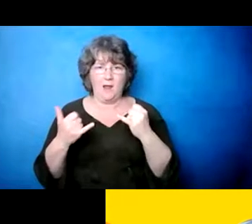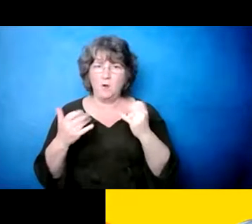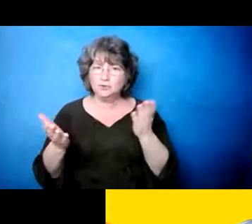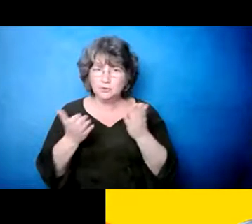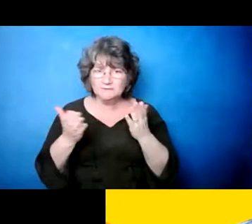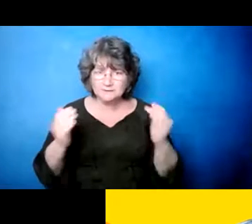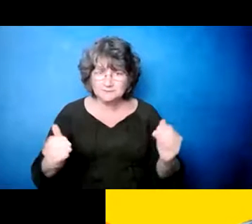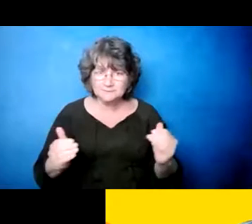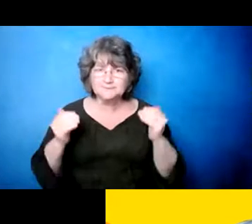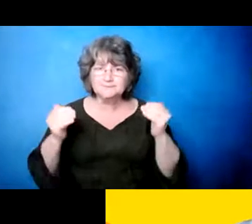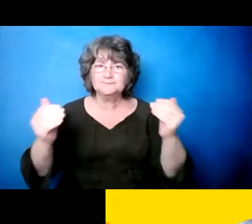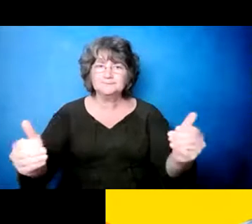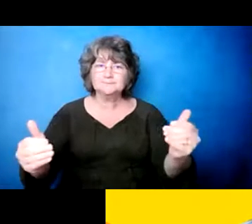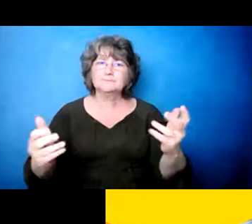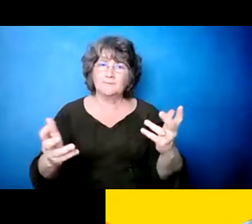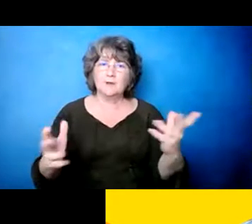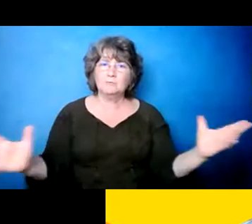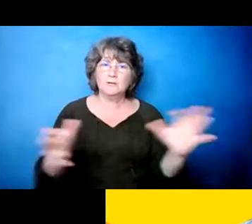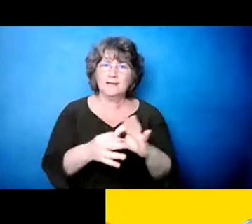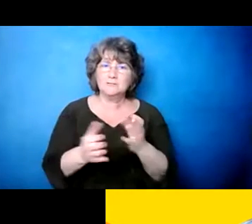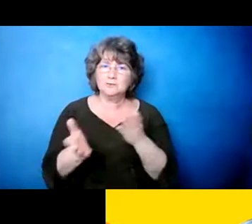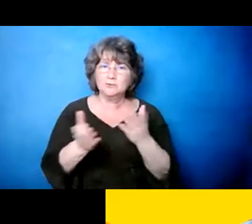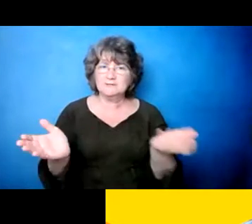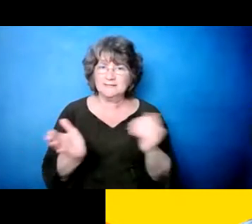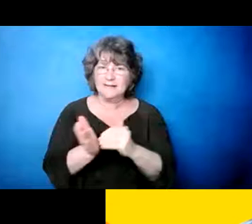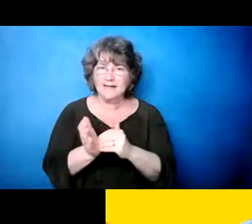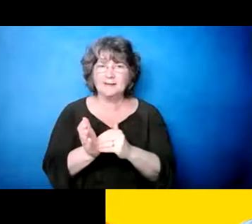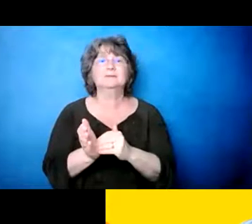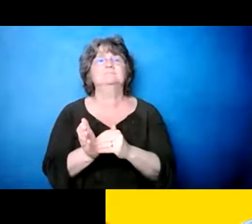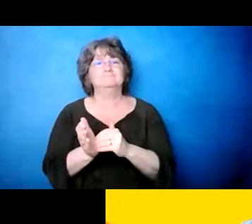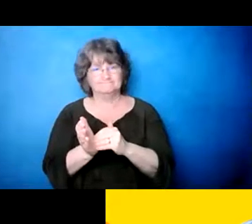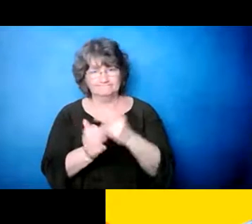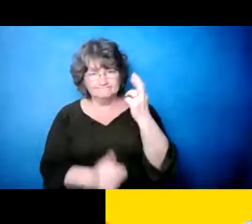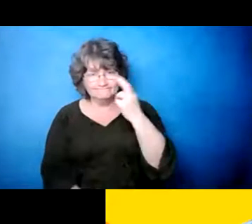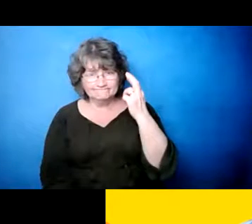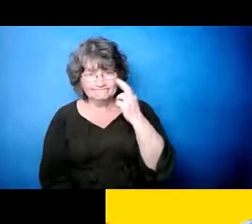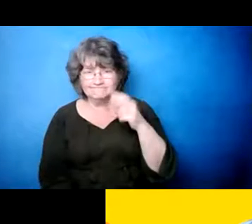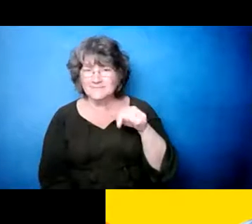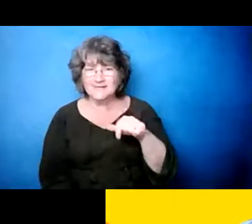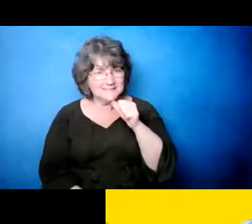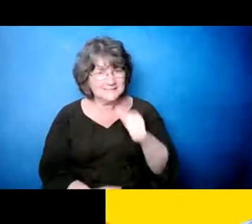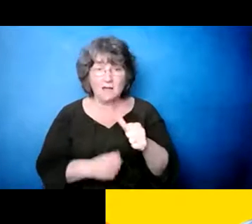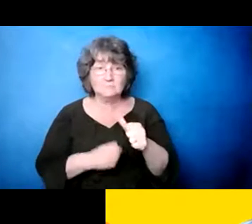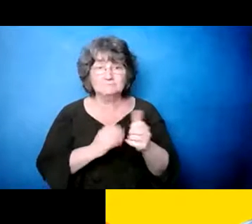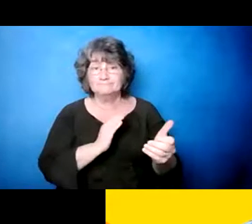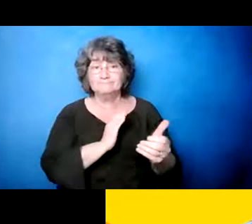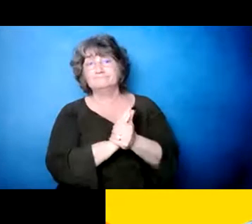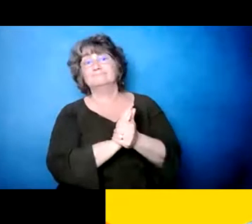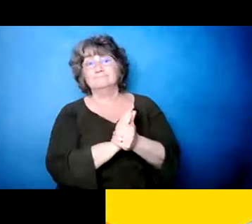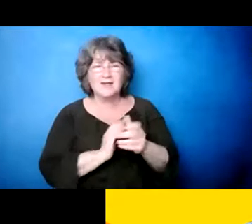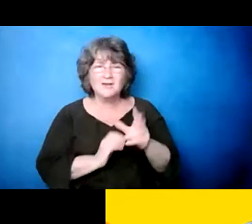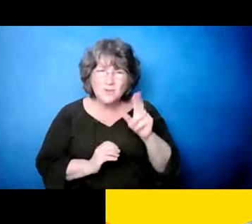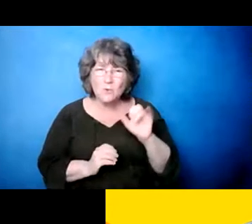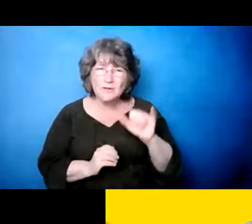de servicios alternativos y, y, y, conectando de nuevo con esos, eh.